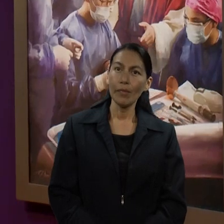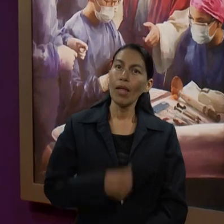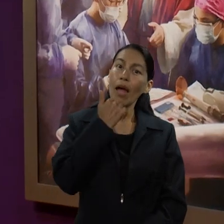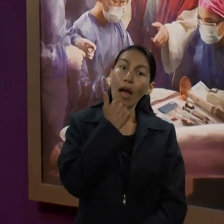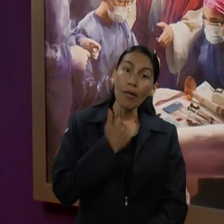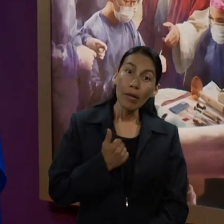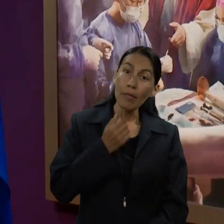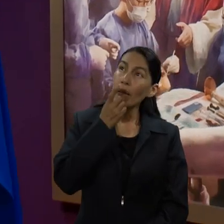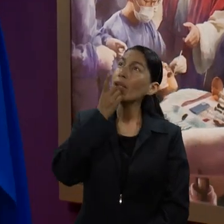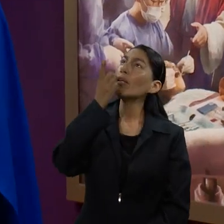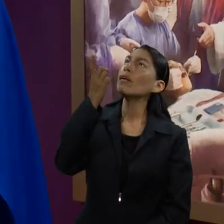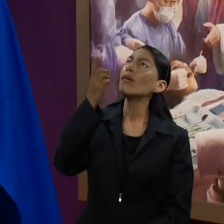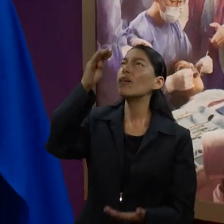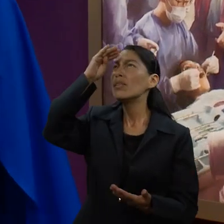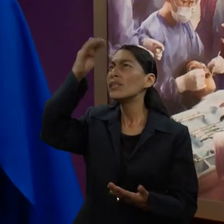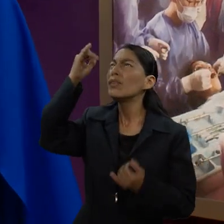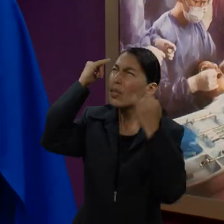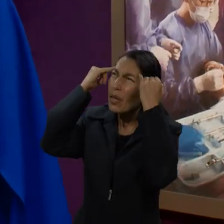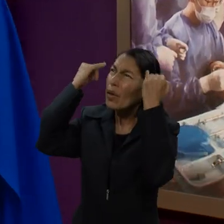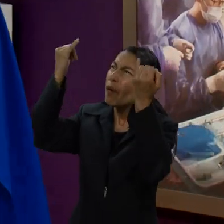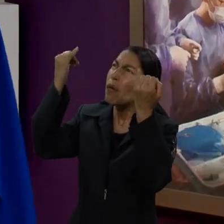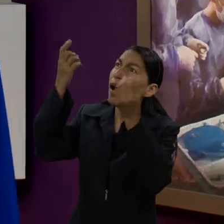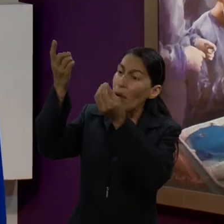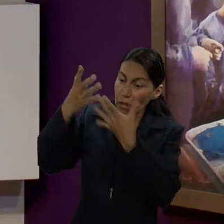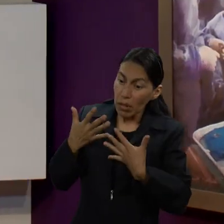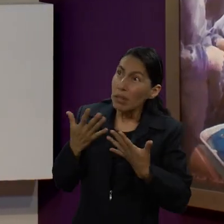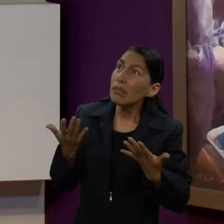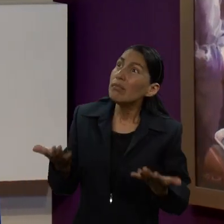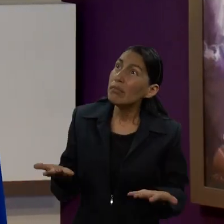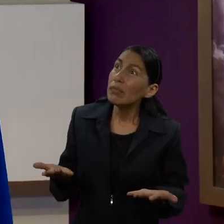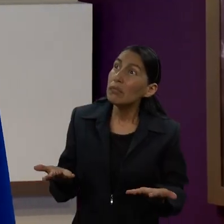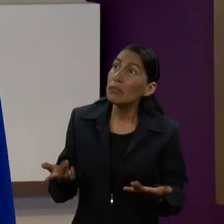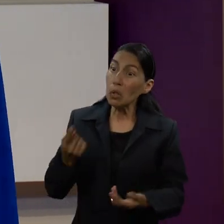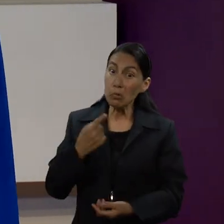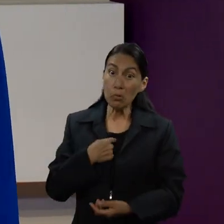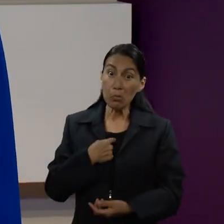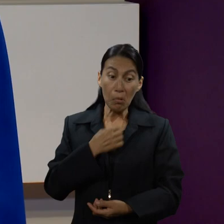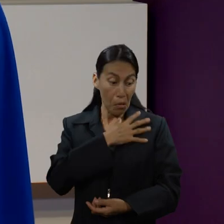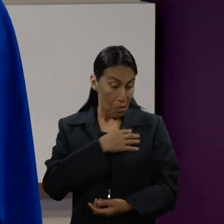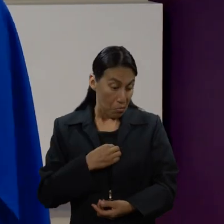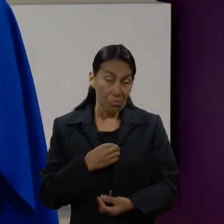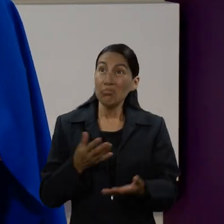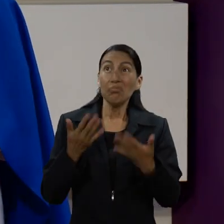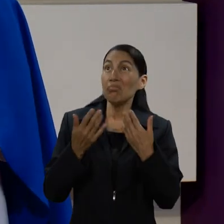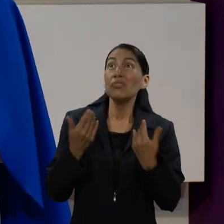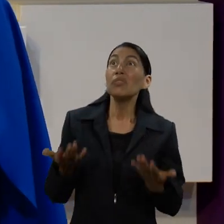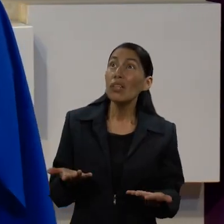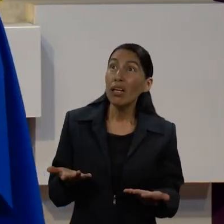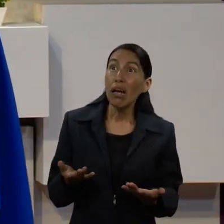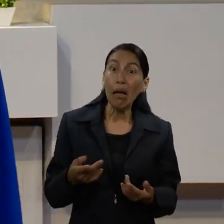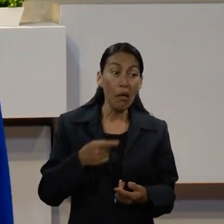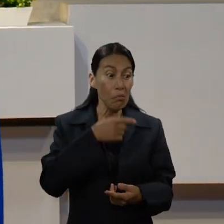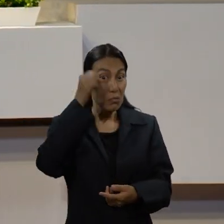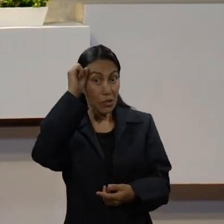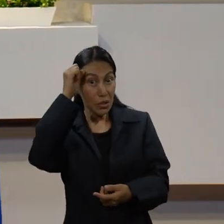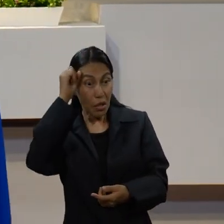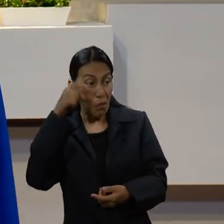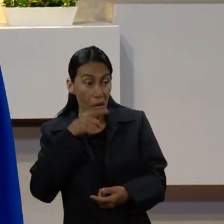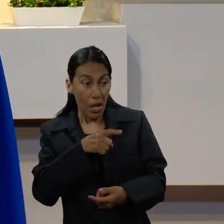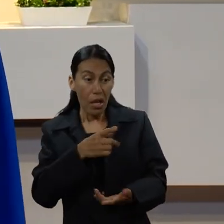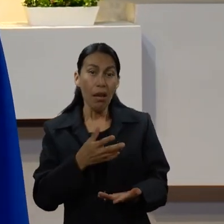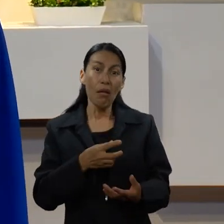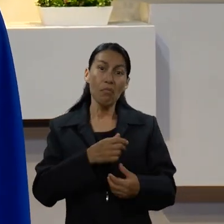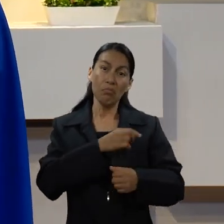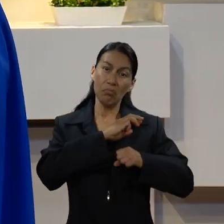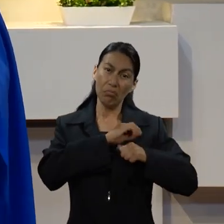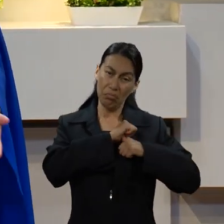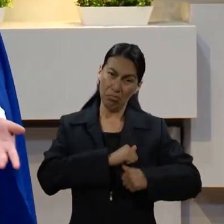Y respondió Abraham, Señor Jehová, ¿qué me darás? Siendo así, ¿qué ando sin hijo? Y el mayordomo de